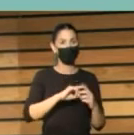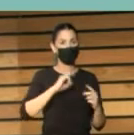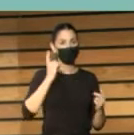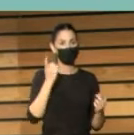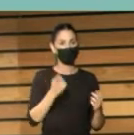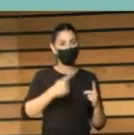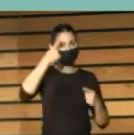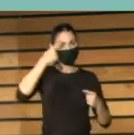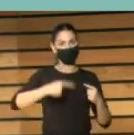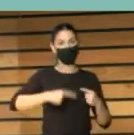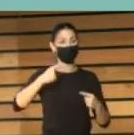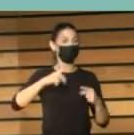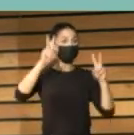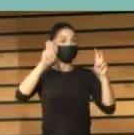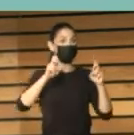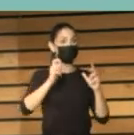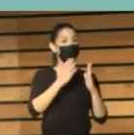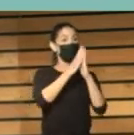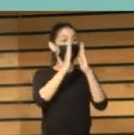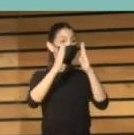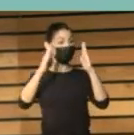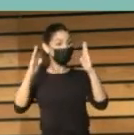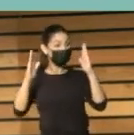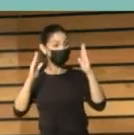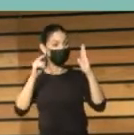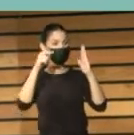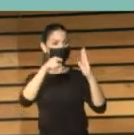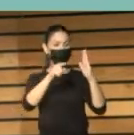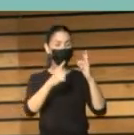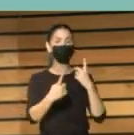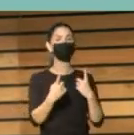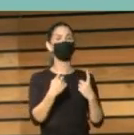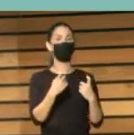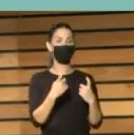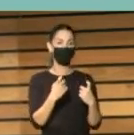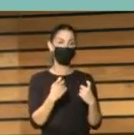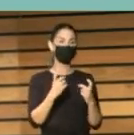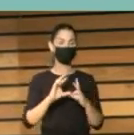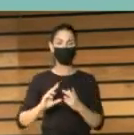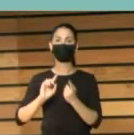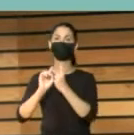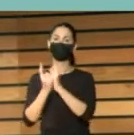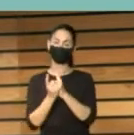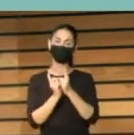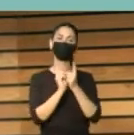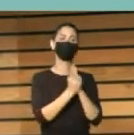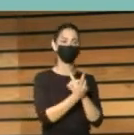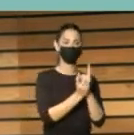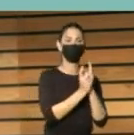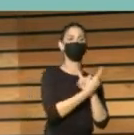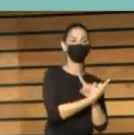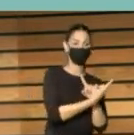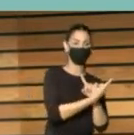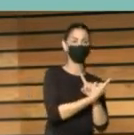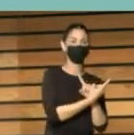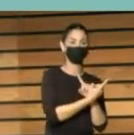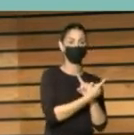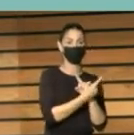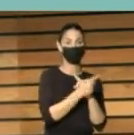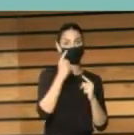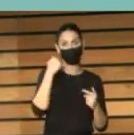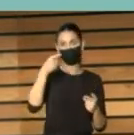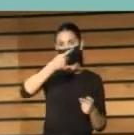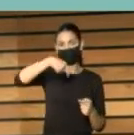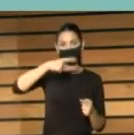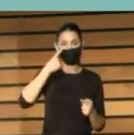bibliotecas se presenta aún más necesario e imprescindible. Porque hemos podido comprobar cómo